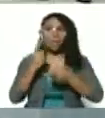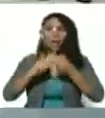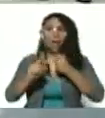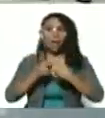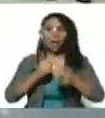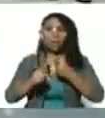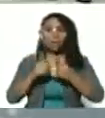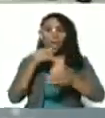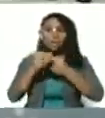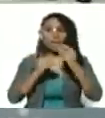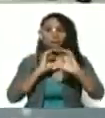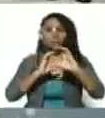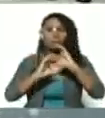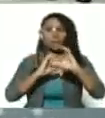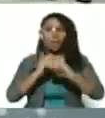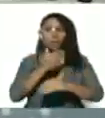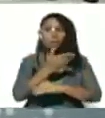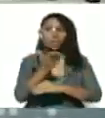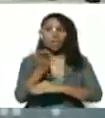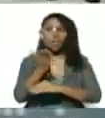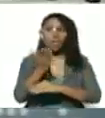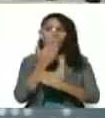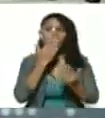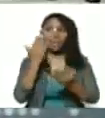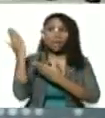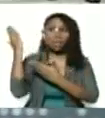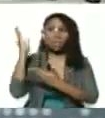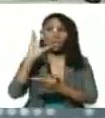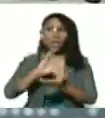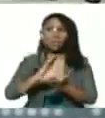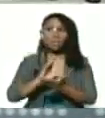conversadito ahí entre ustedes adelante Catia